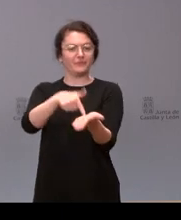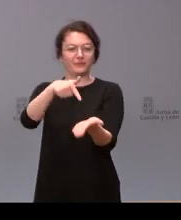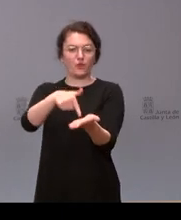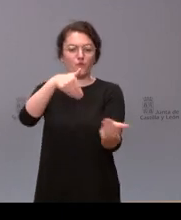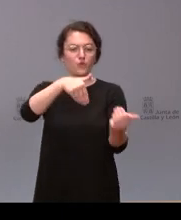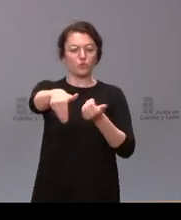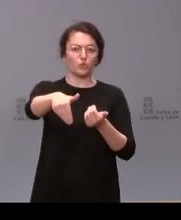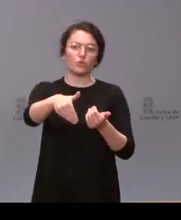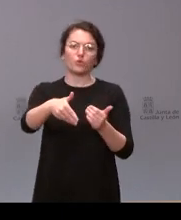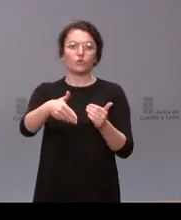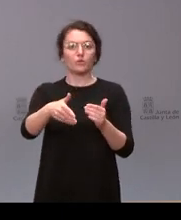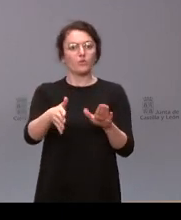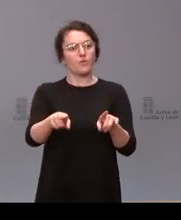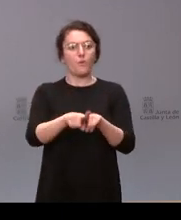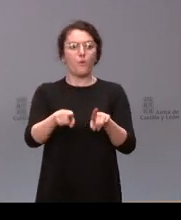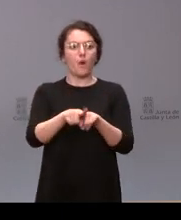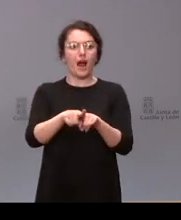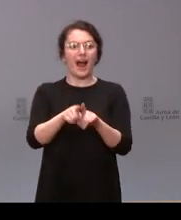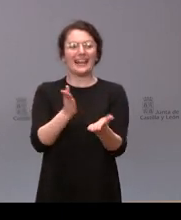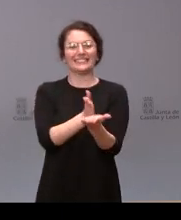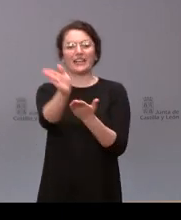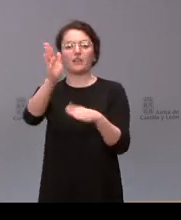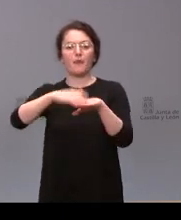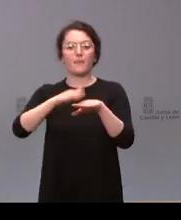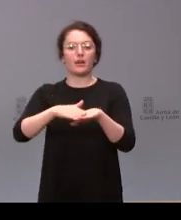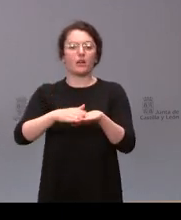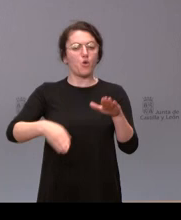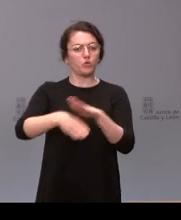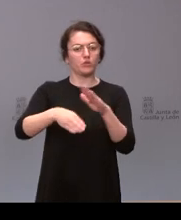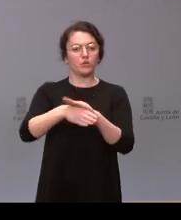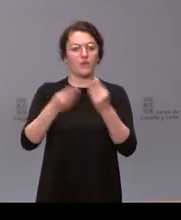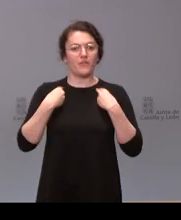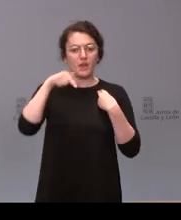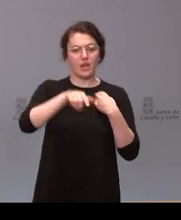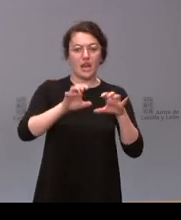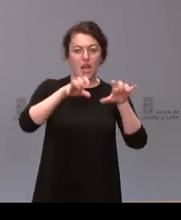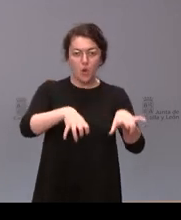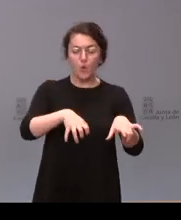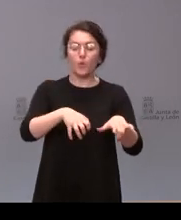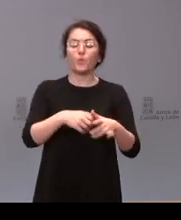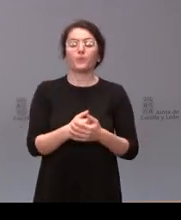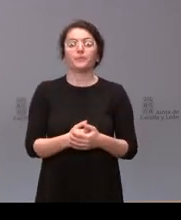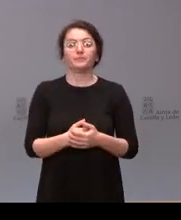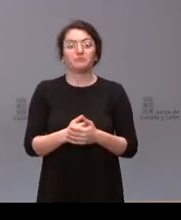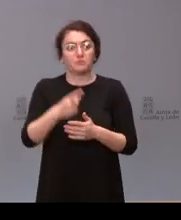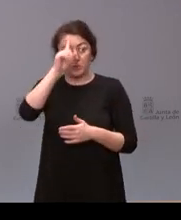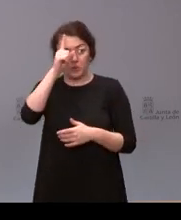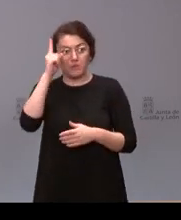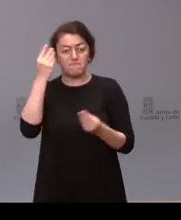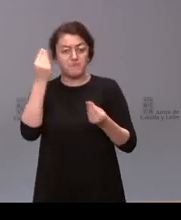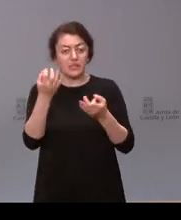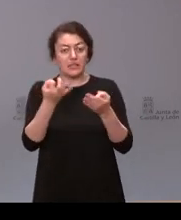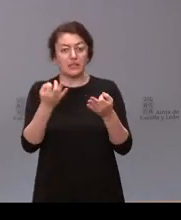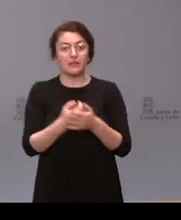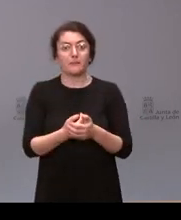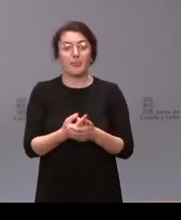posibiliten seguir viviendo en la provincia cuál es la valoración que se hace desde la junta de Castilla y León y bueno igual que el compañero de Zamora